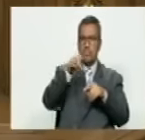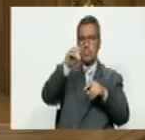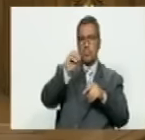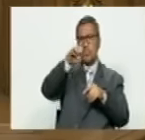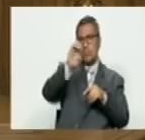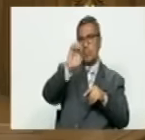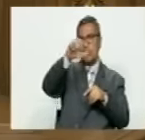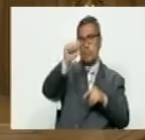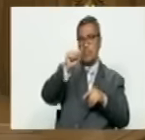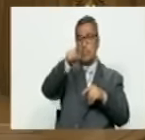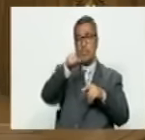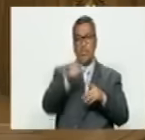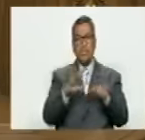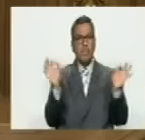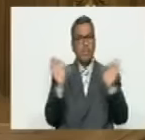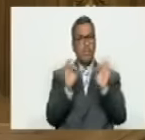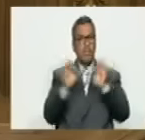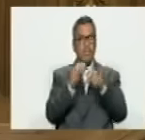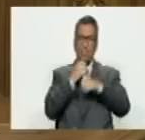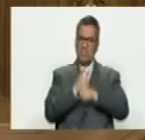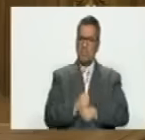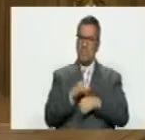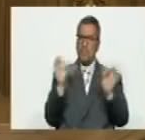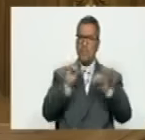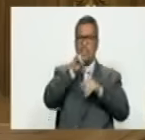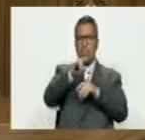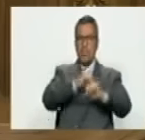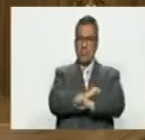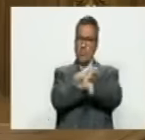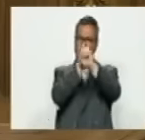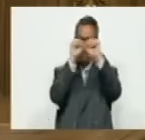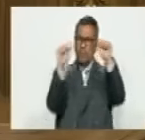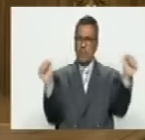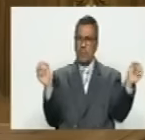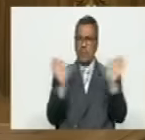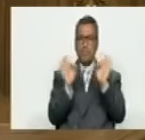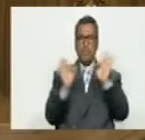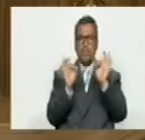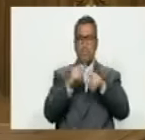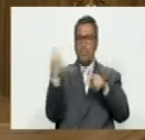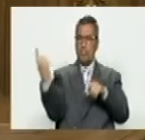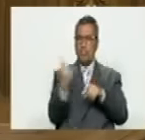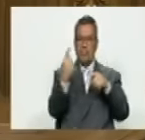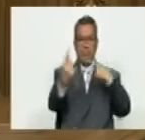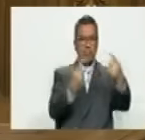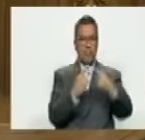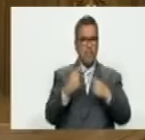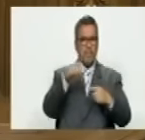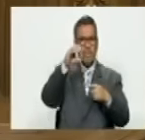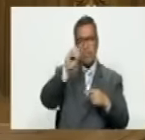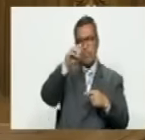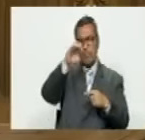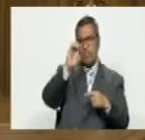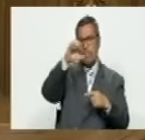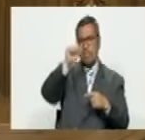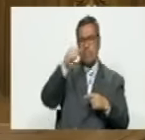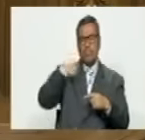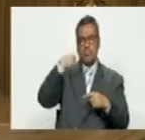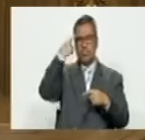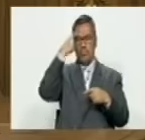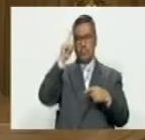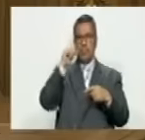la sesión en la OEA nadie la esperaba el lunes en la mañana nadie esperaba esa sesión y se hizo de repente